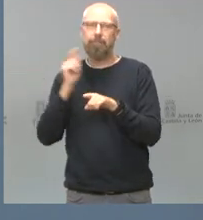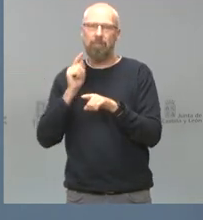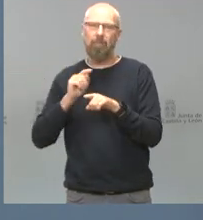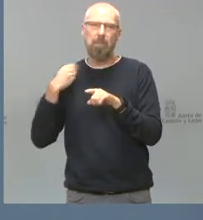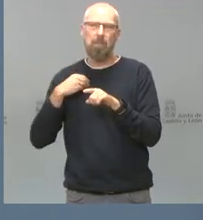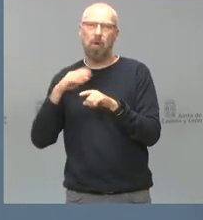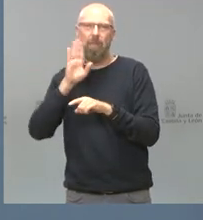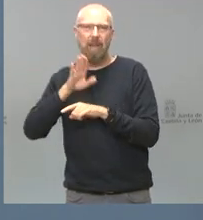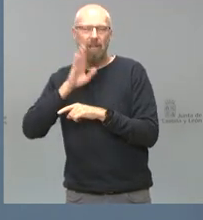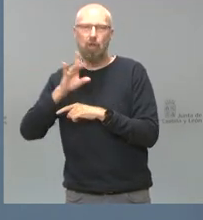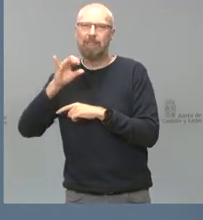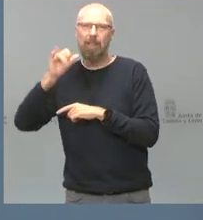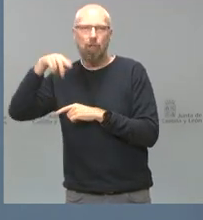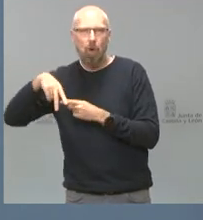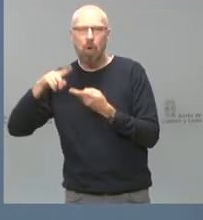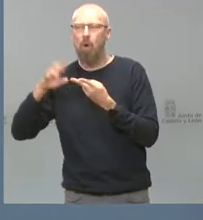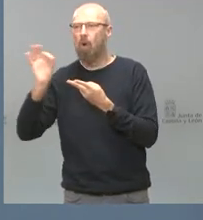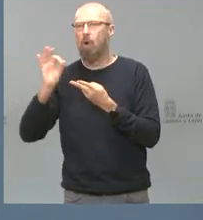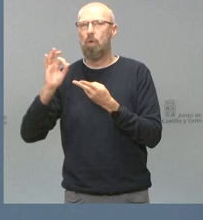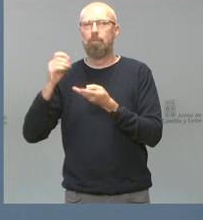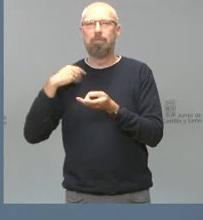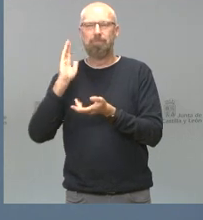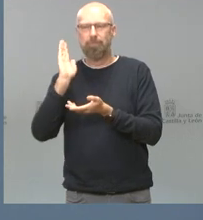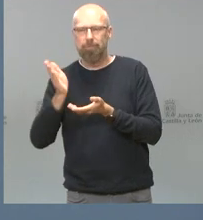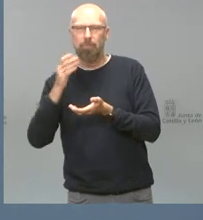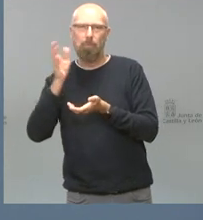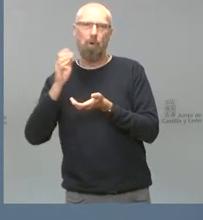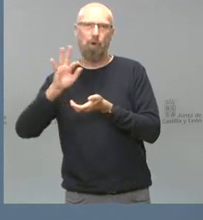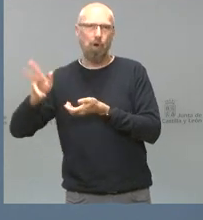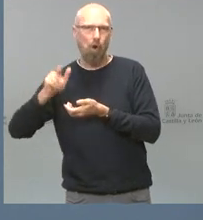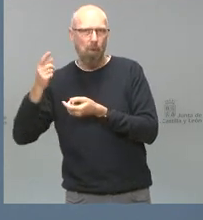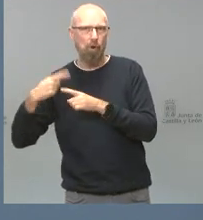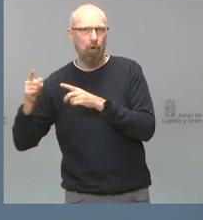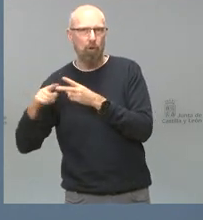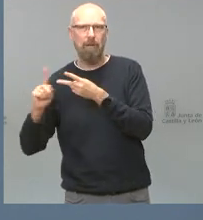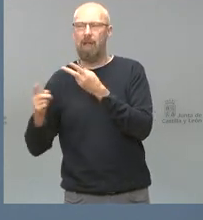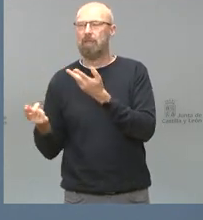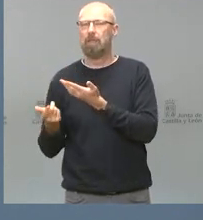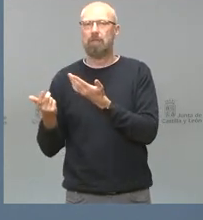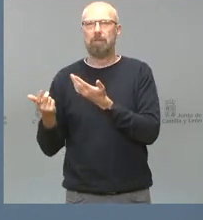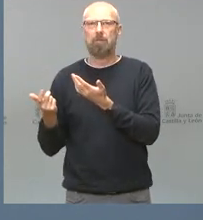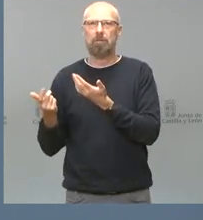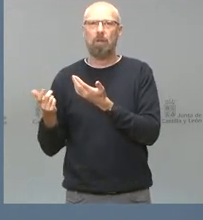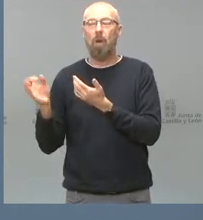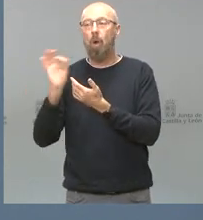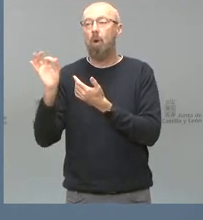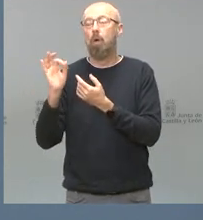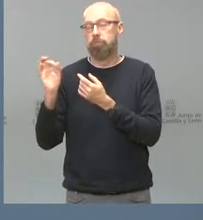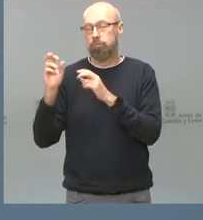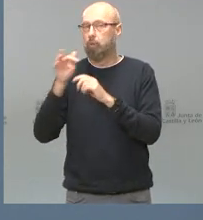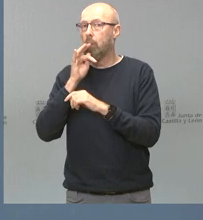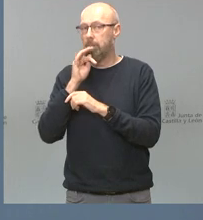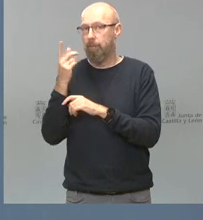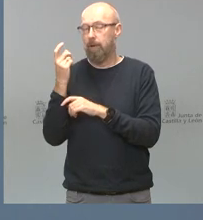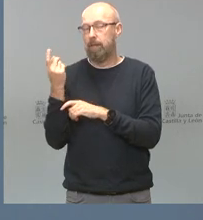o bien a reducir las penas por malversación pactada con los malversadores o bien no se aborda todavía un elemento que